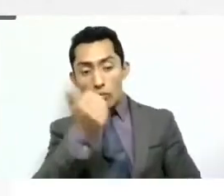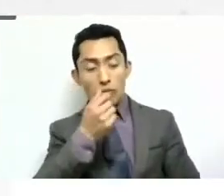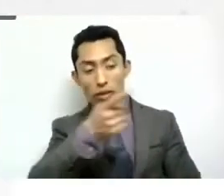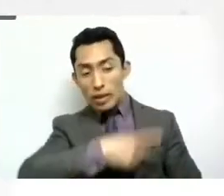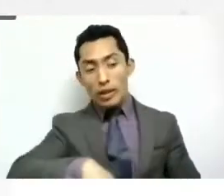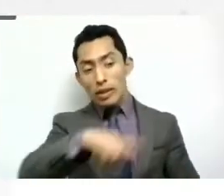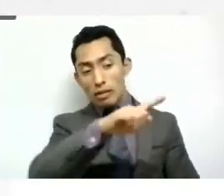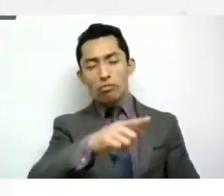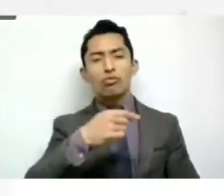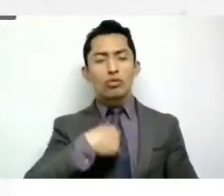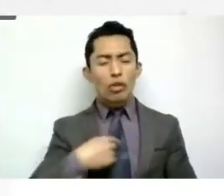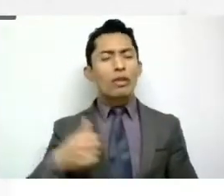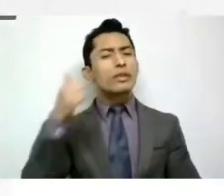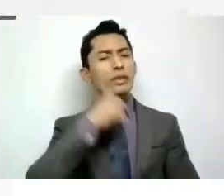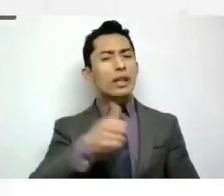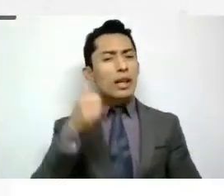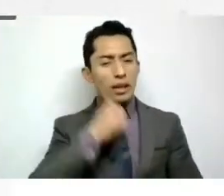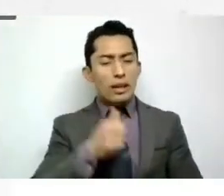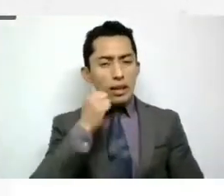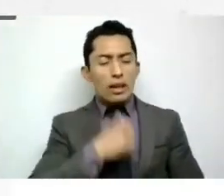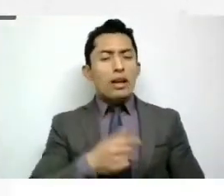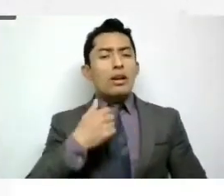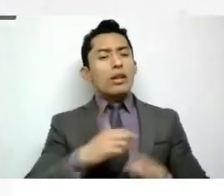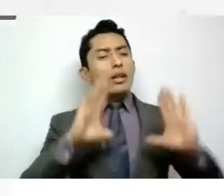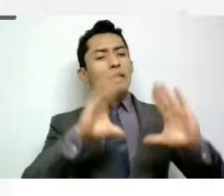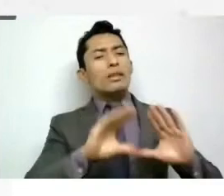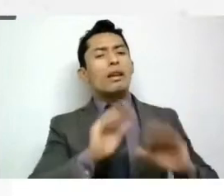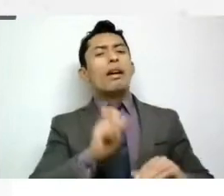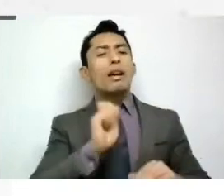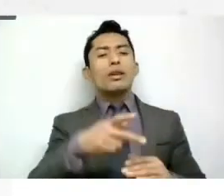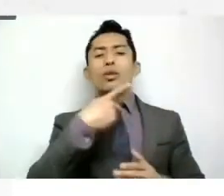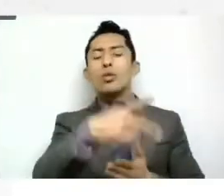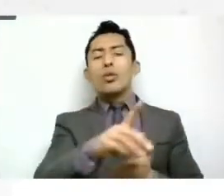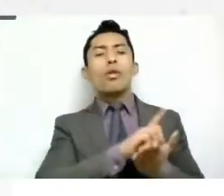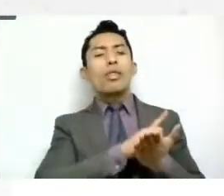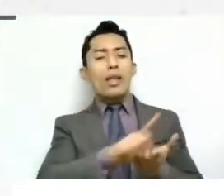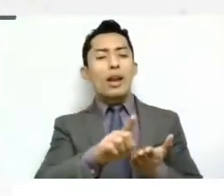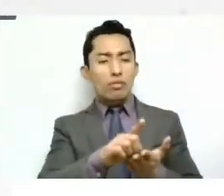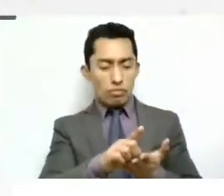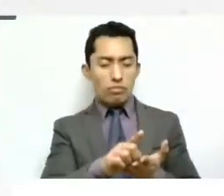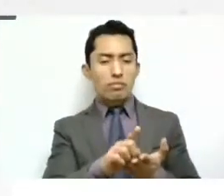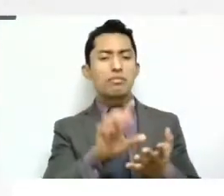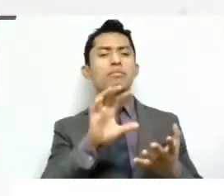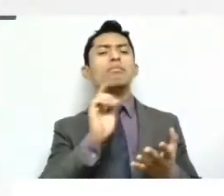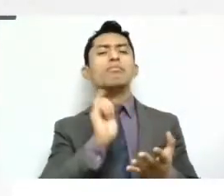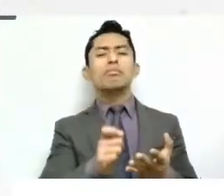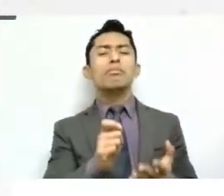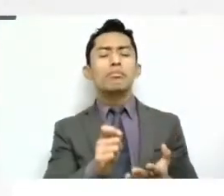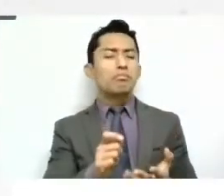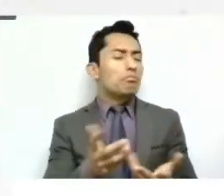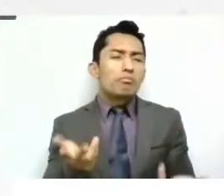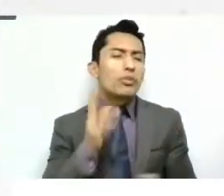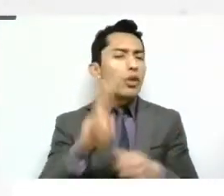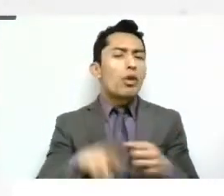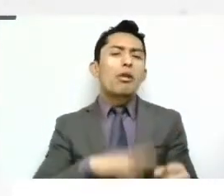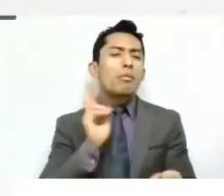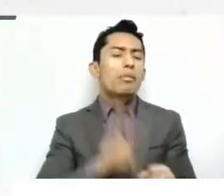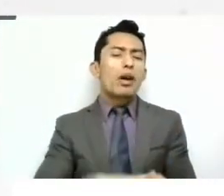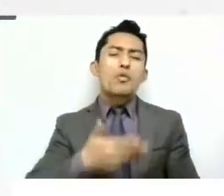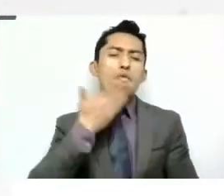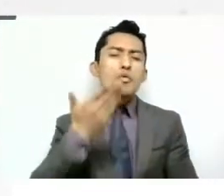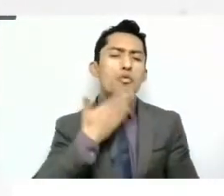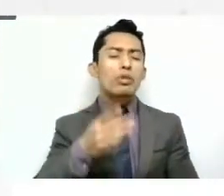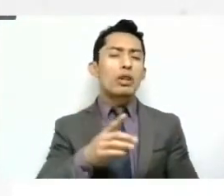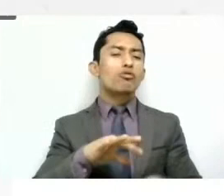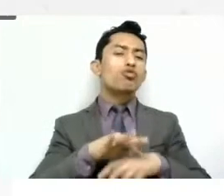hacer ver el derecho de una manera muy práctica, muy didáctica, para que lo puedan comprender.